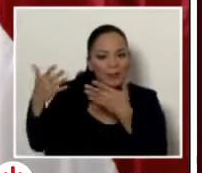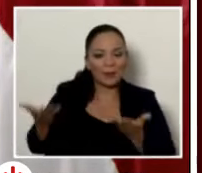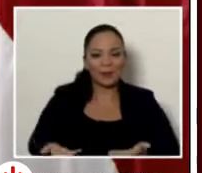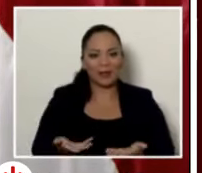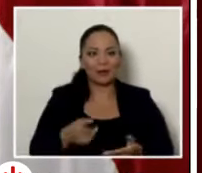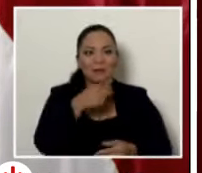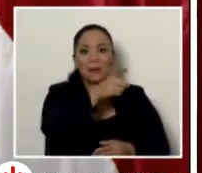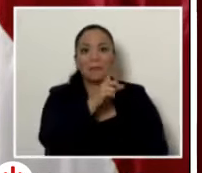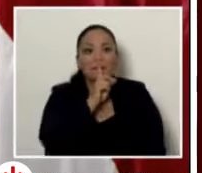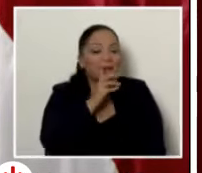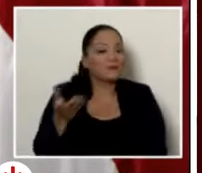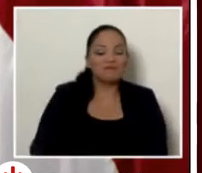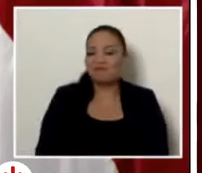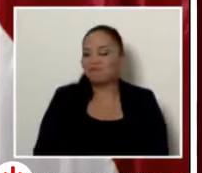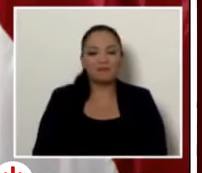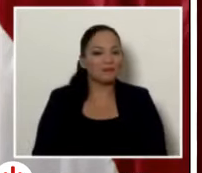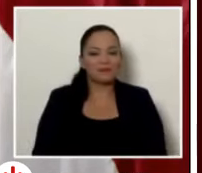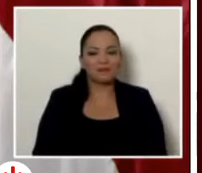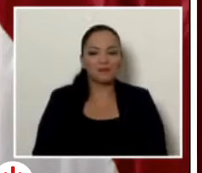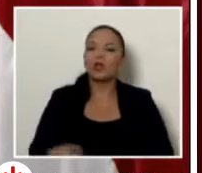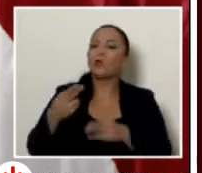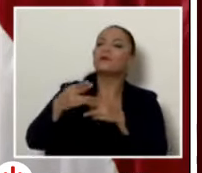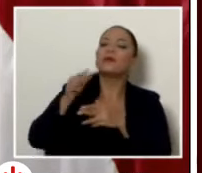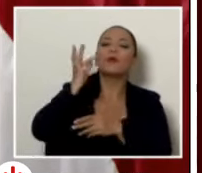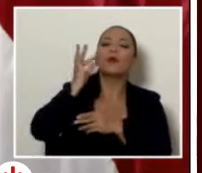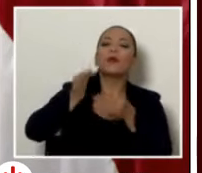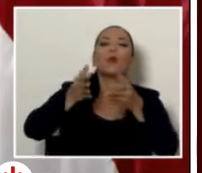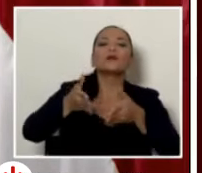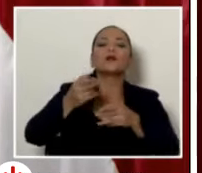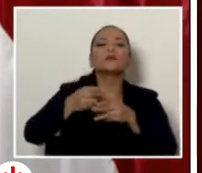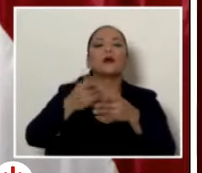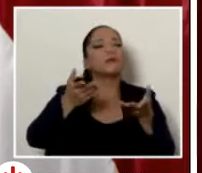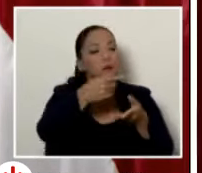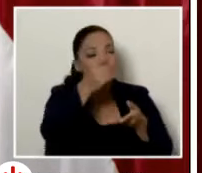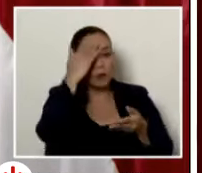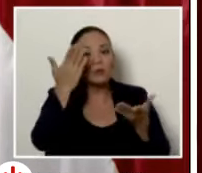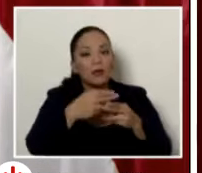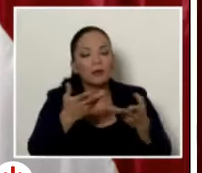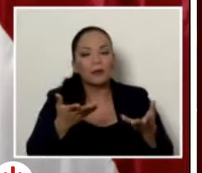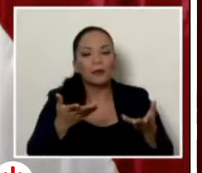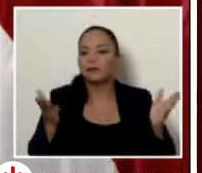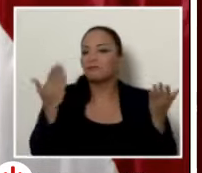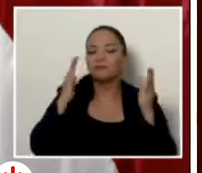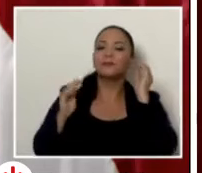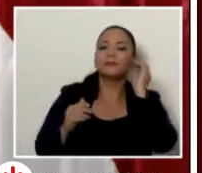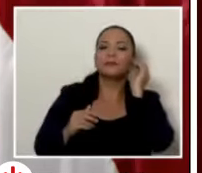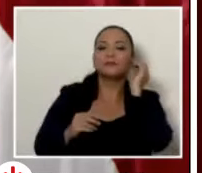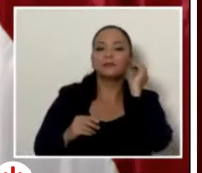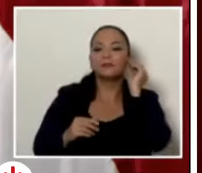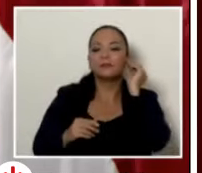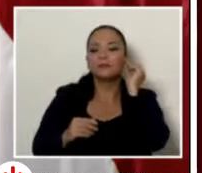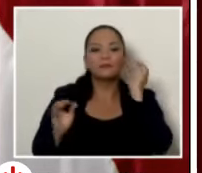no sé cuántos prontos despachos ¿cómo se llama la jueza? no saben bueno y no